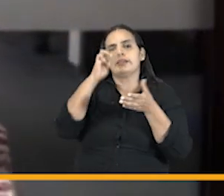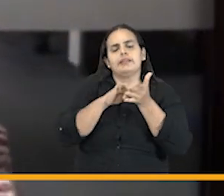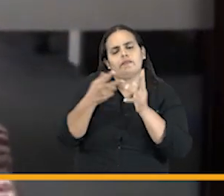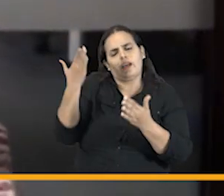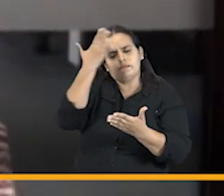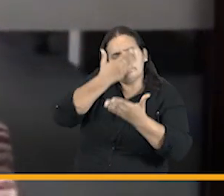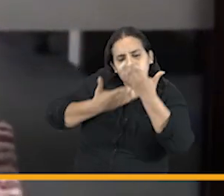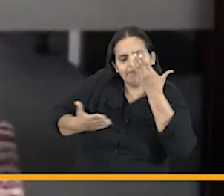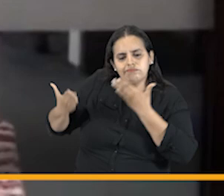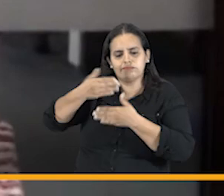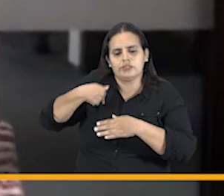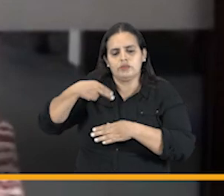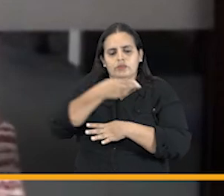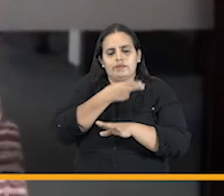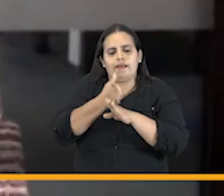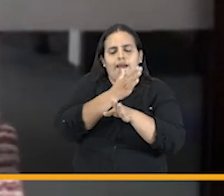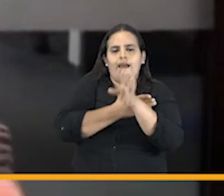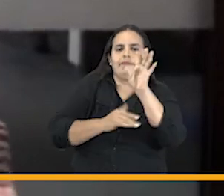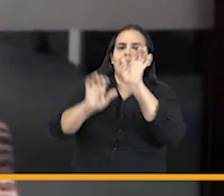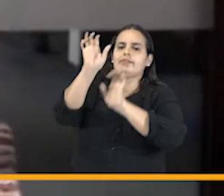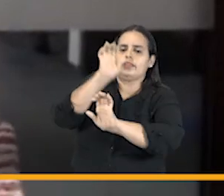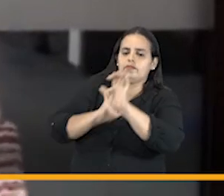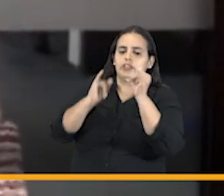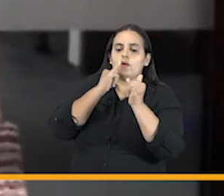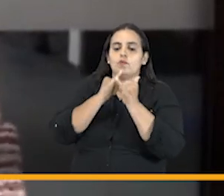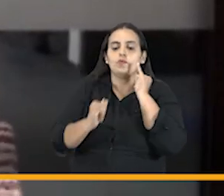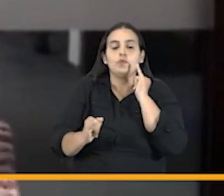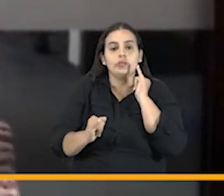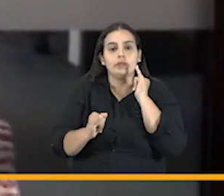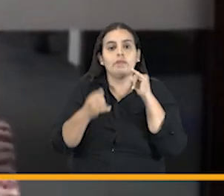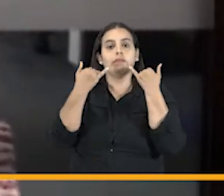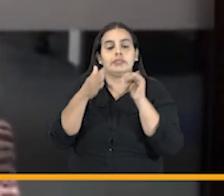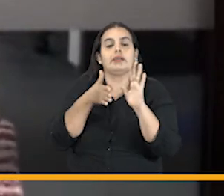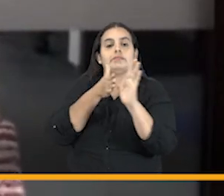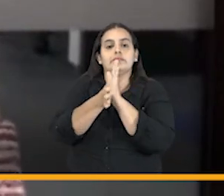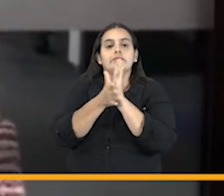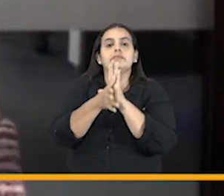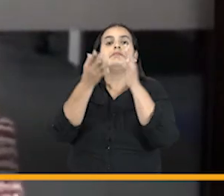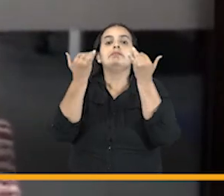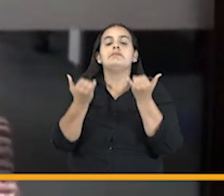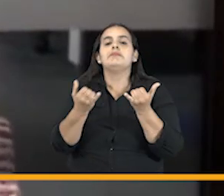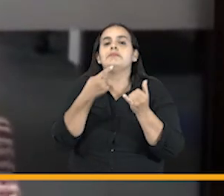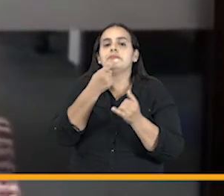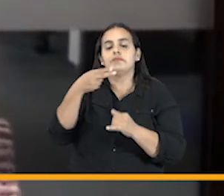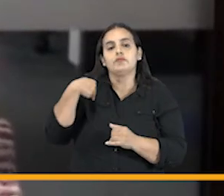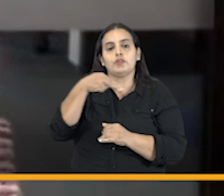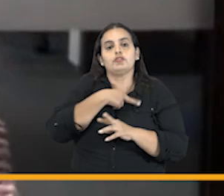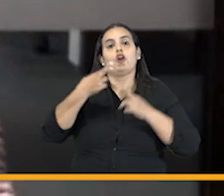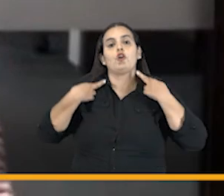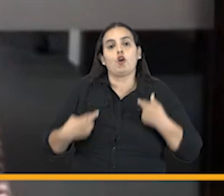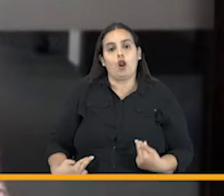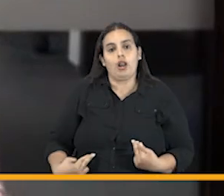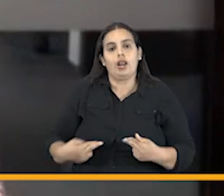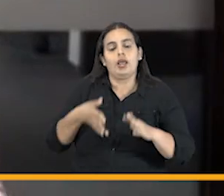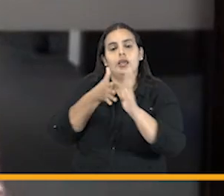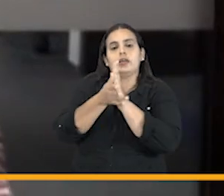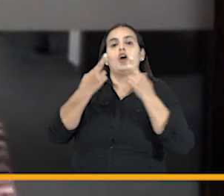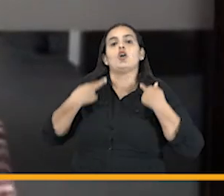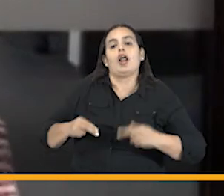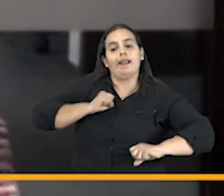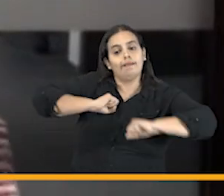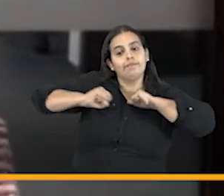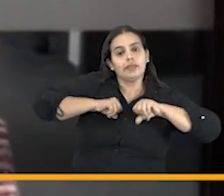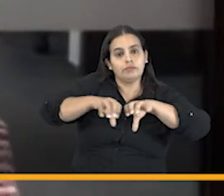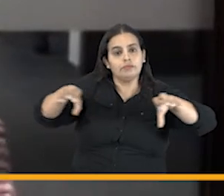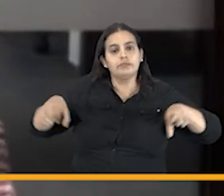análisis de nuestros argumentos de defensa y por último se ha destacado nuestro rol y el rol activo